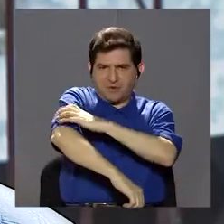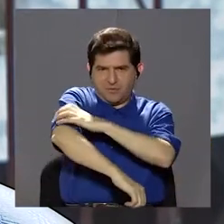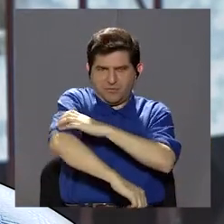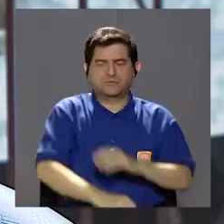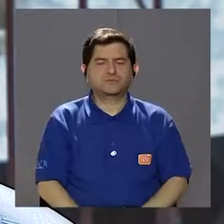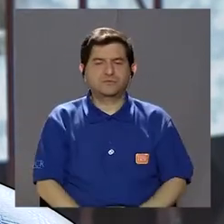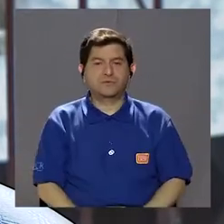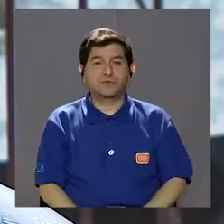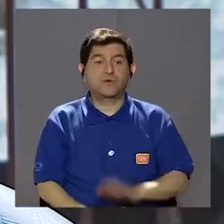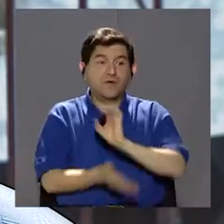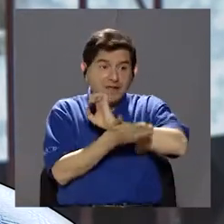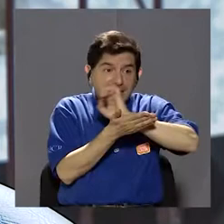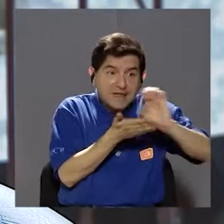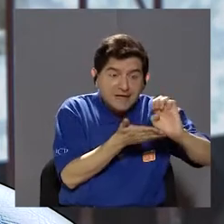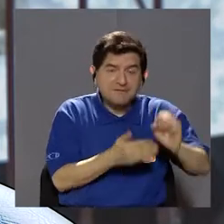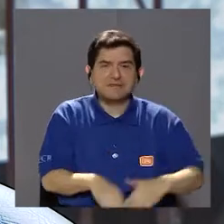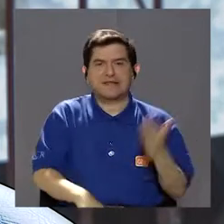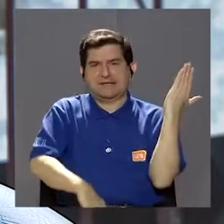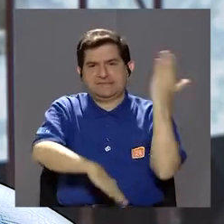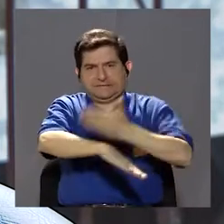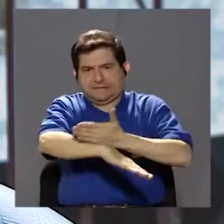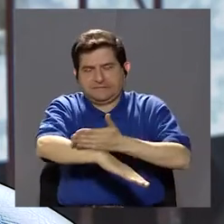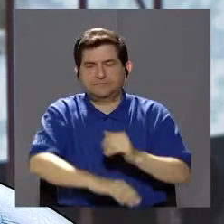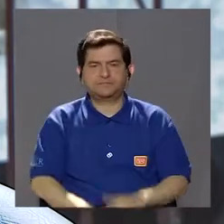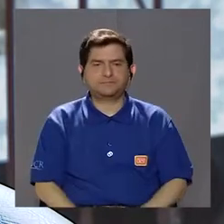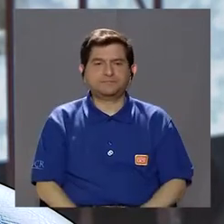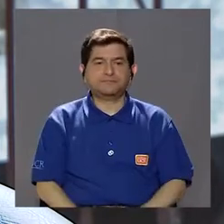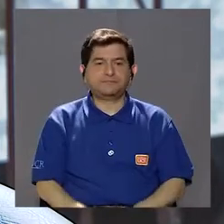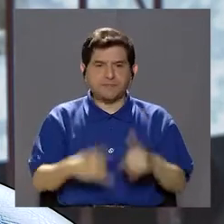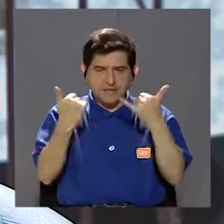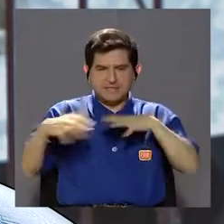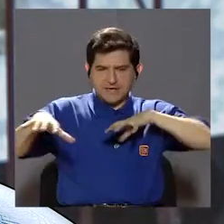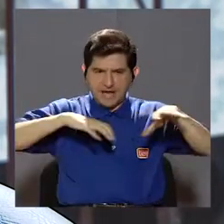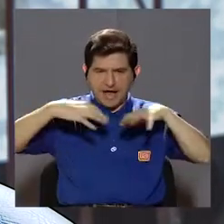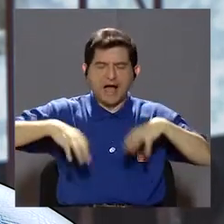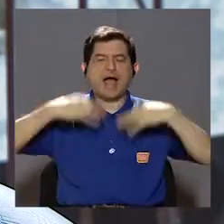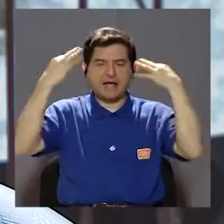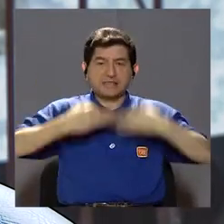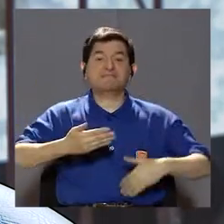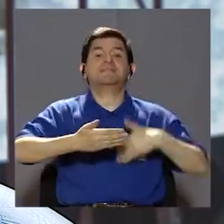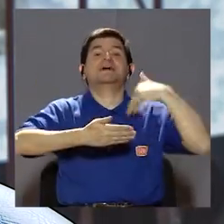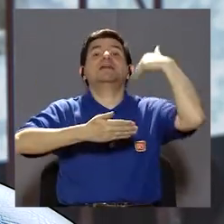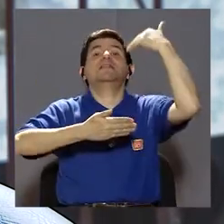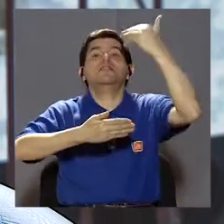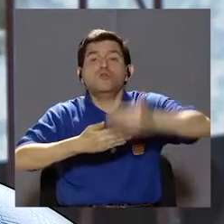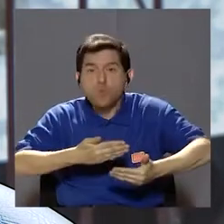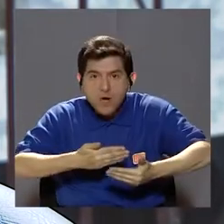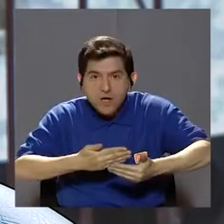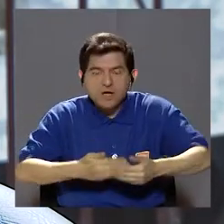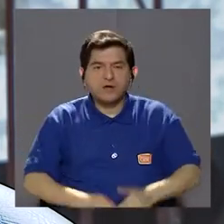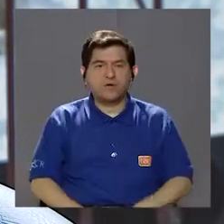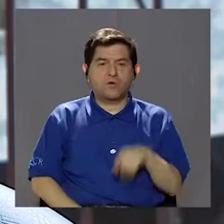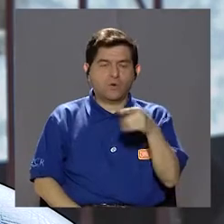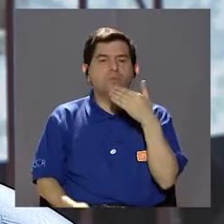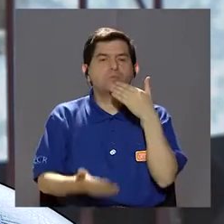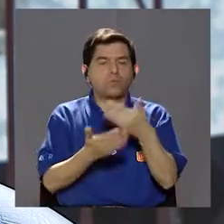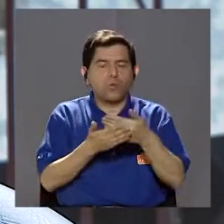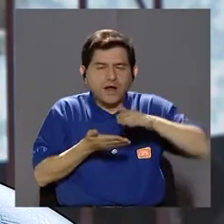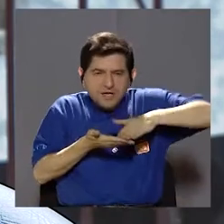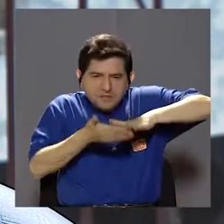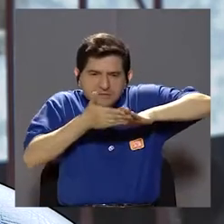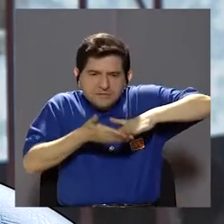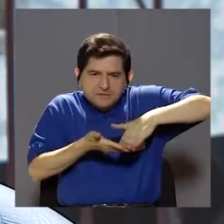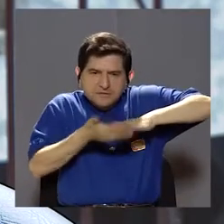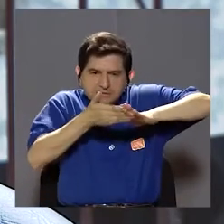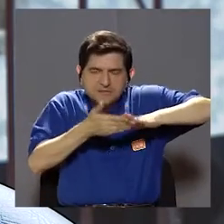musculatura, nos va a prevenir, que nos lesionemos, hacemos la actividad física, después de la actividad física, hacer un